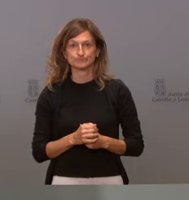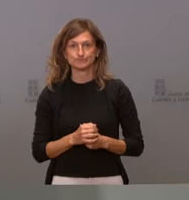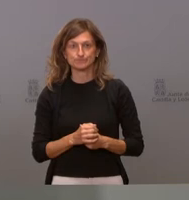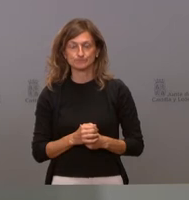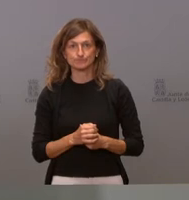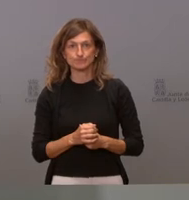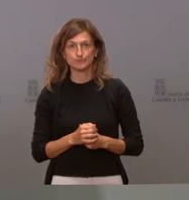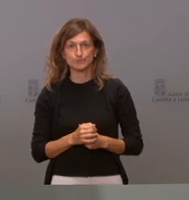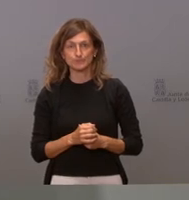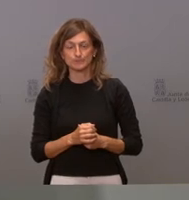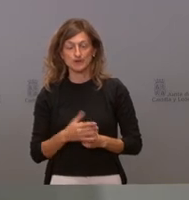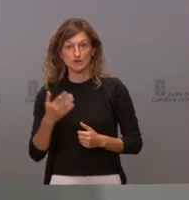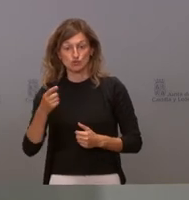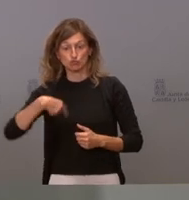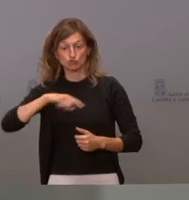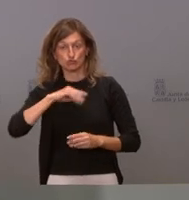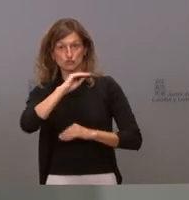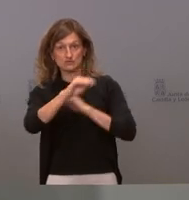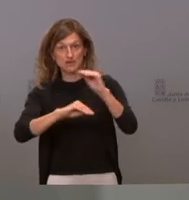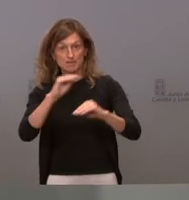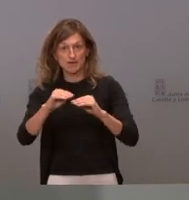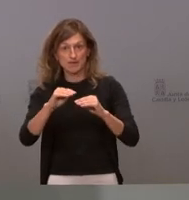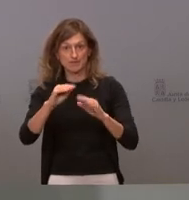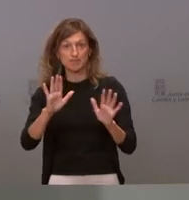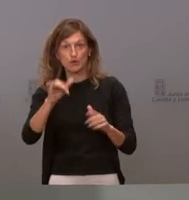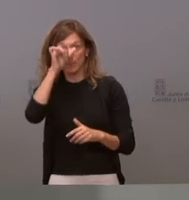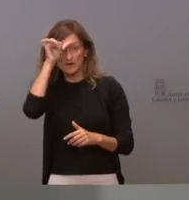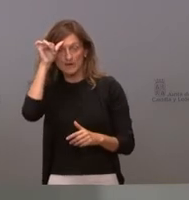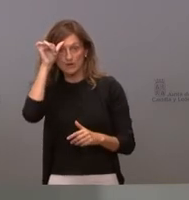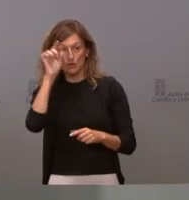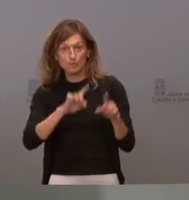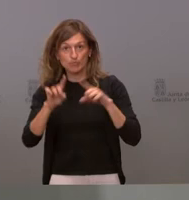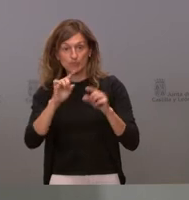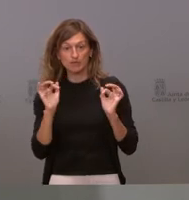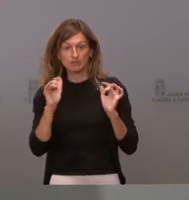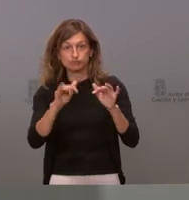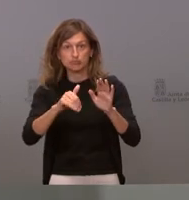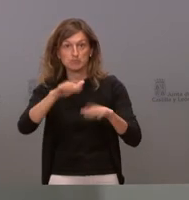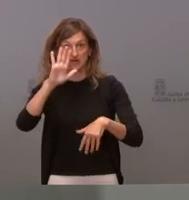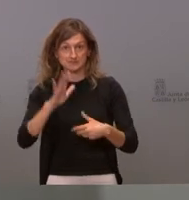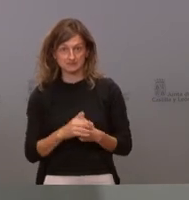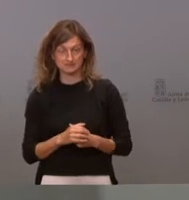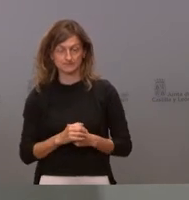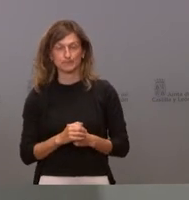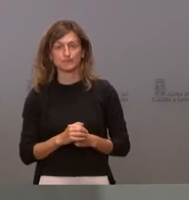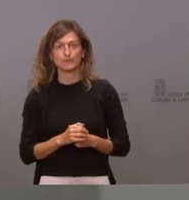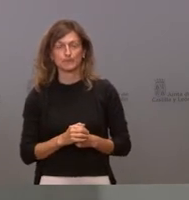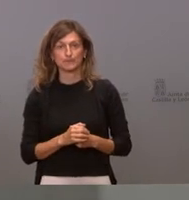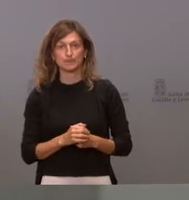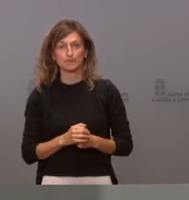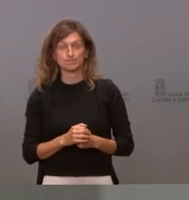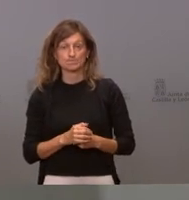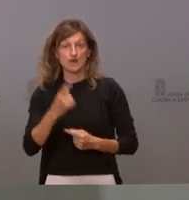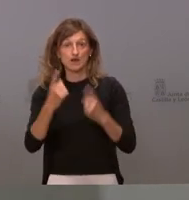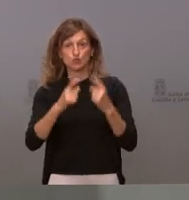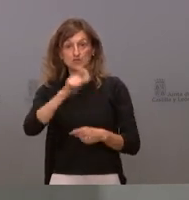lo que hacíamos que eran llamamientos en verano el único problema que hemos tenido es que ha venido gente de más es decir y hay gente